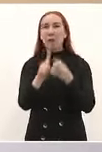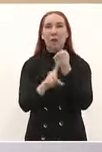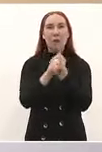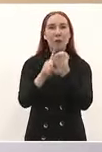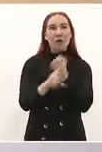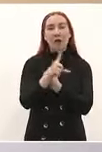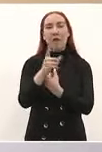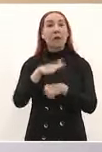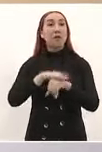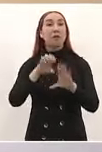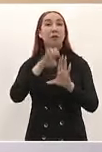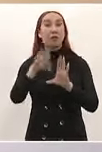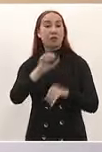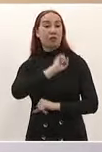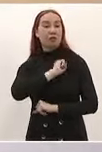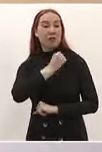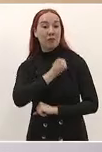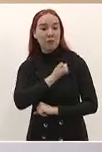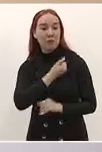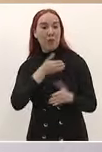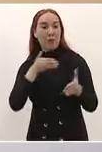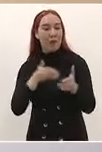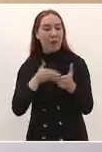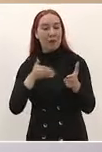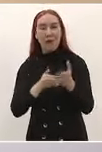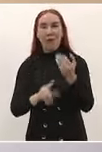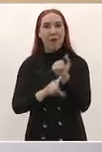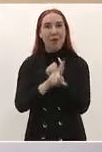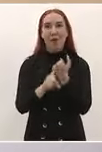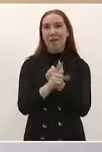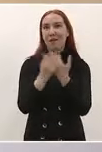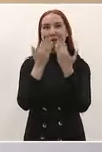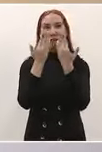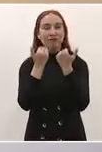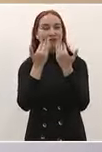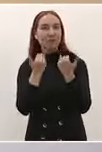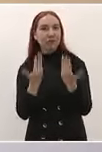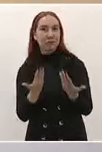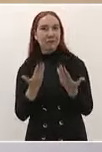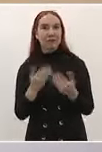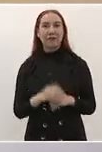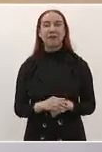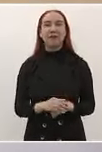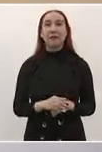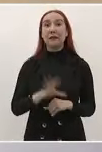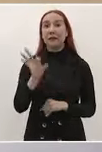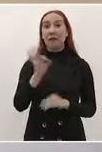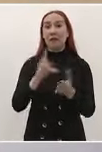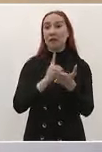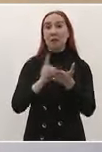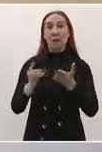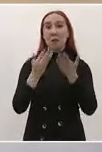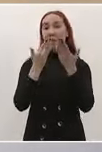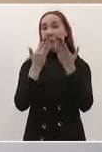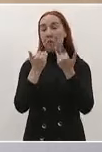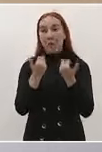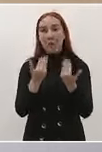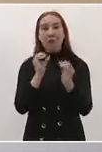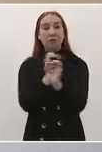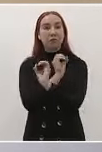y personas que nunca en su vida habían entrado a un hospital porque no eran derechohabientes o simplemente